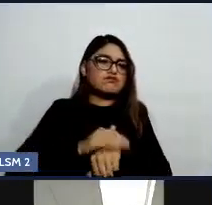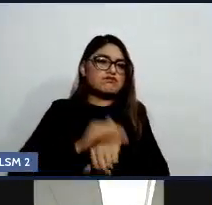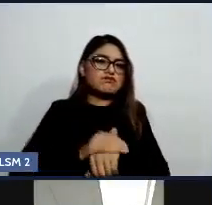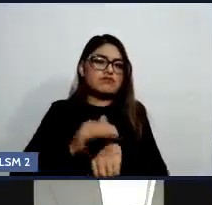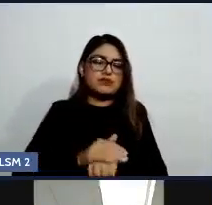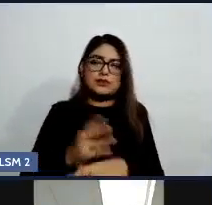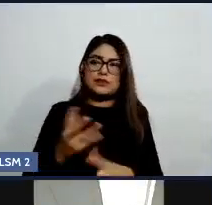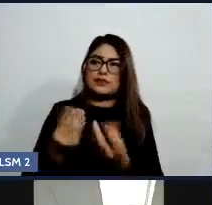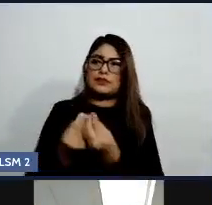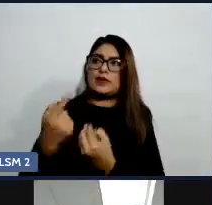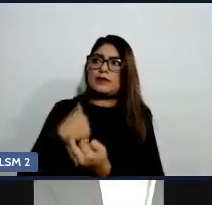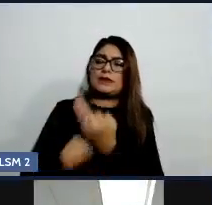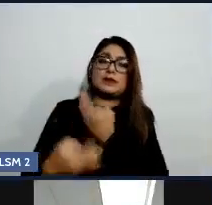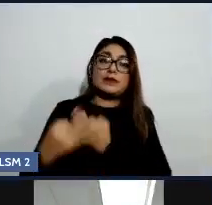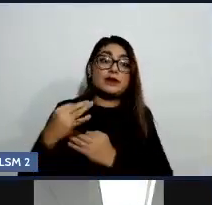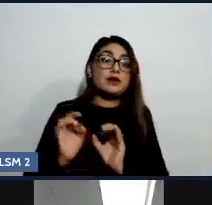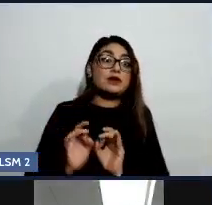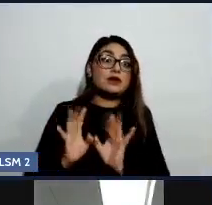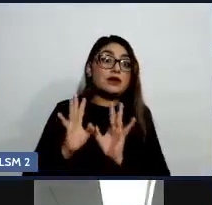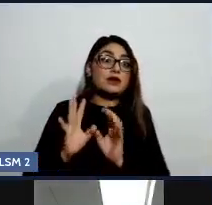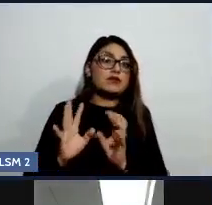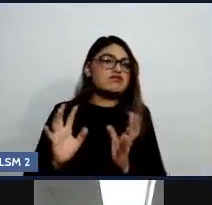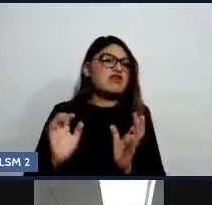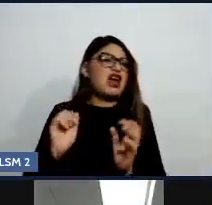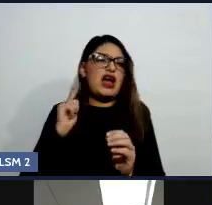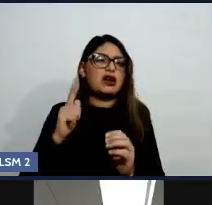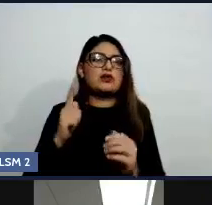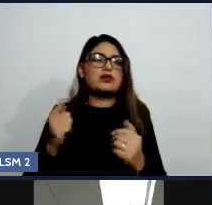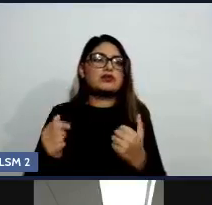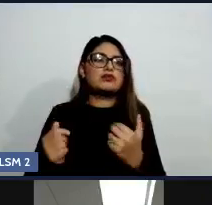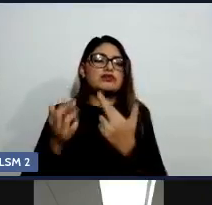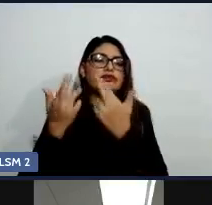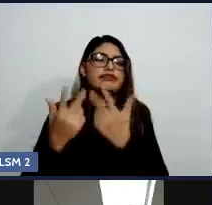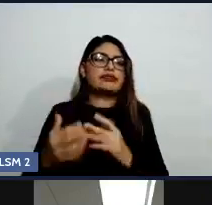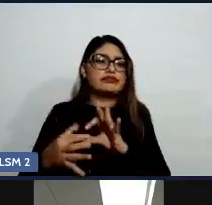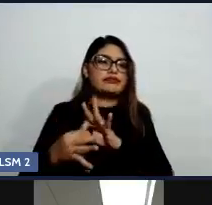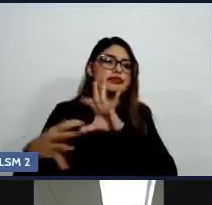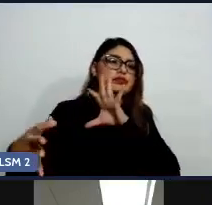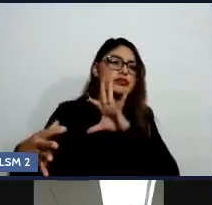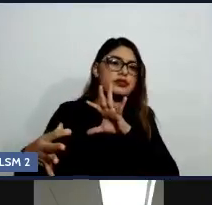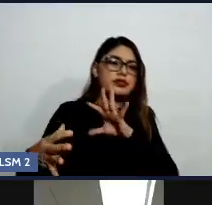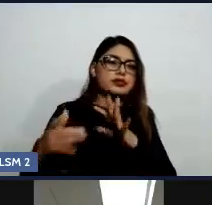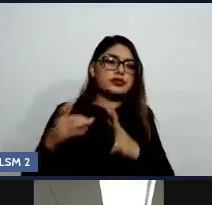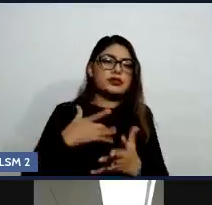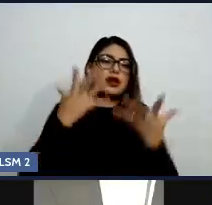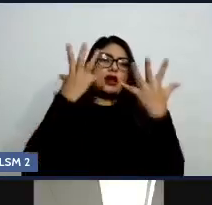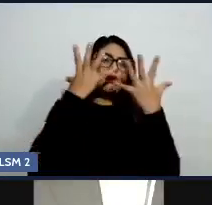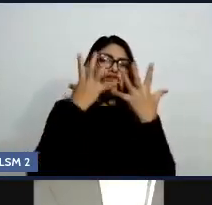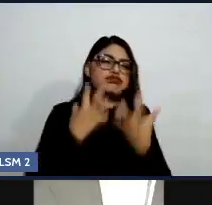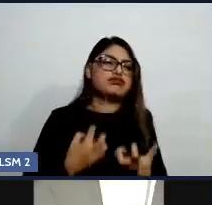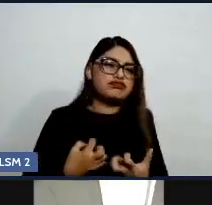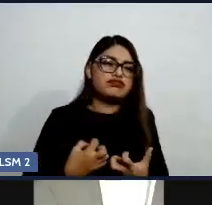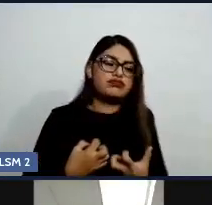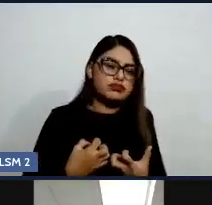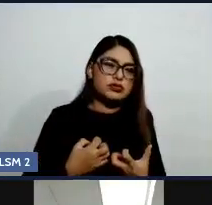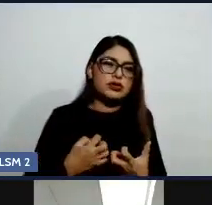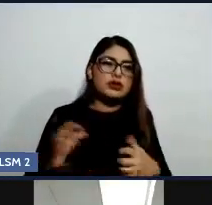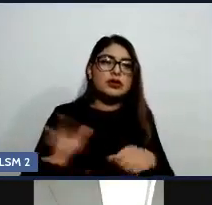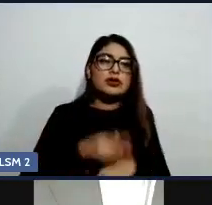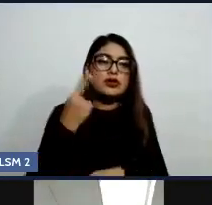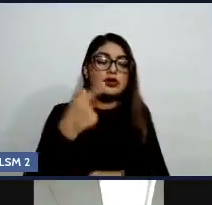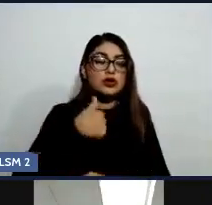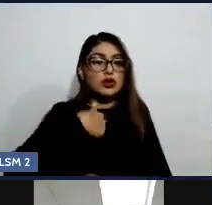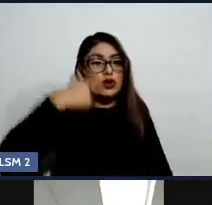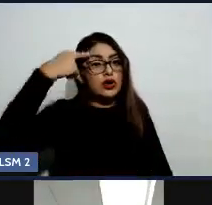relación, pues yo me siento destruido totalmente, ¿no? Porque mis expectativas estaban